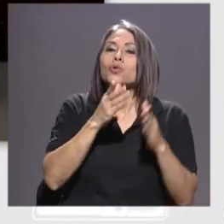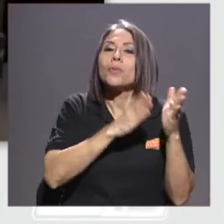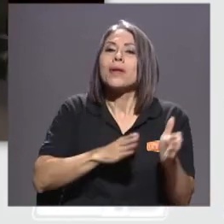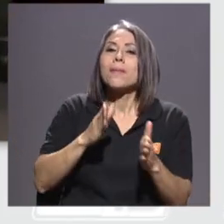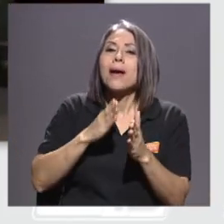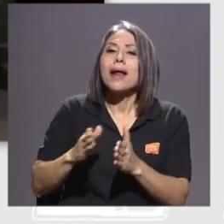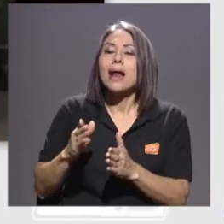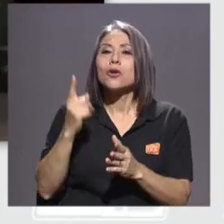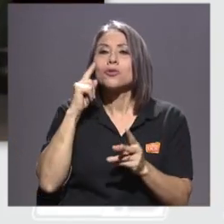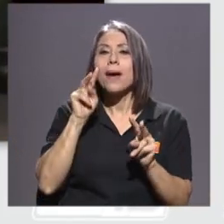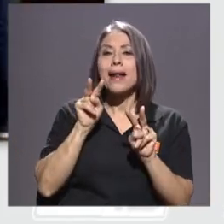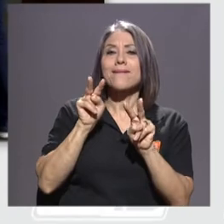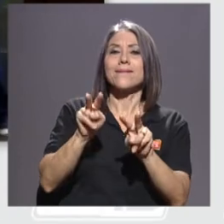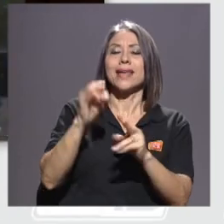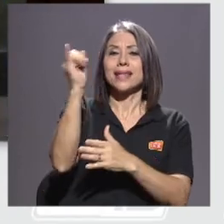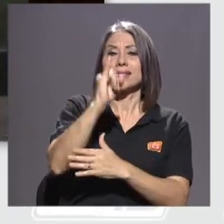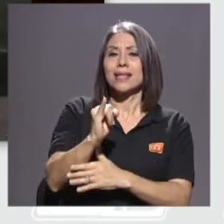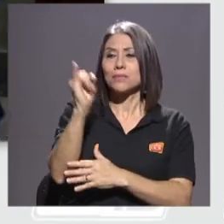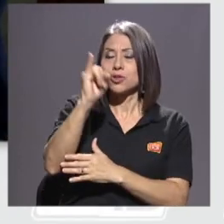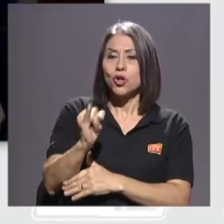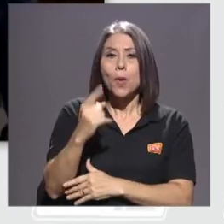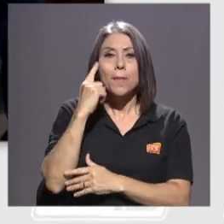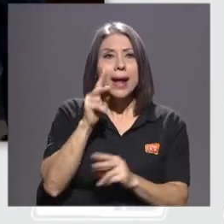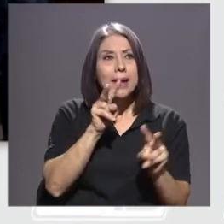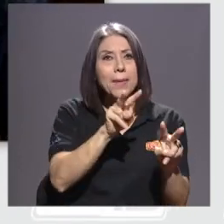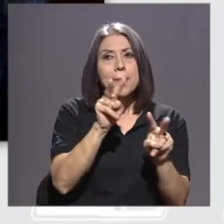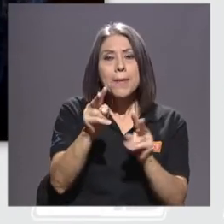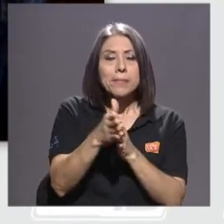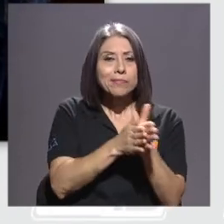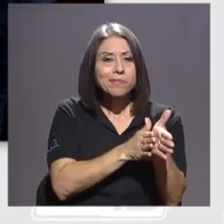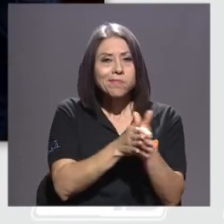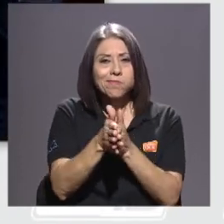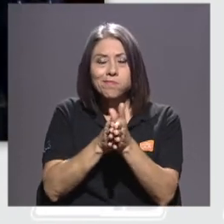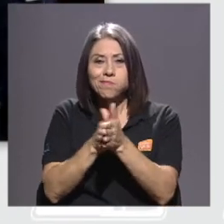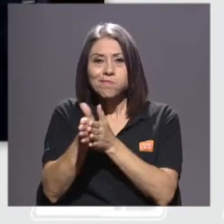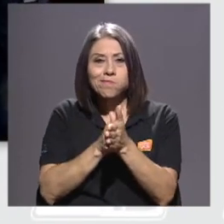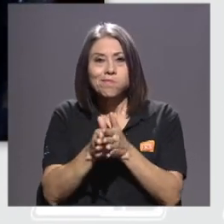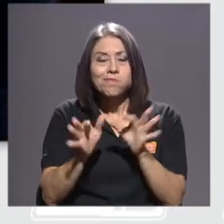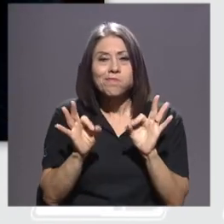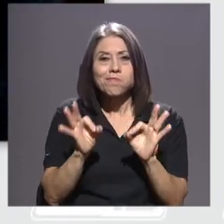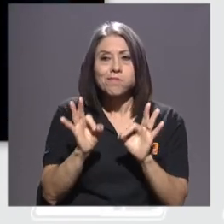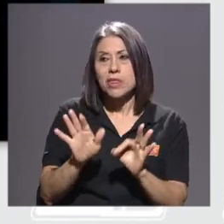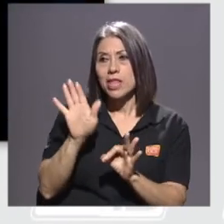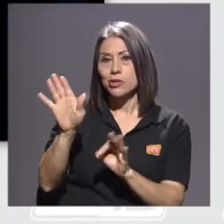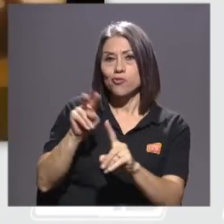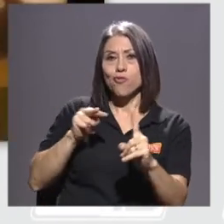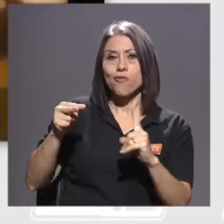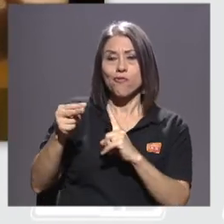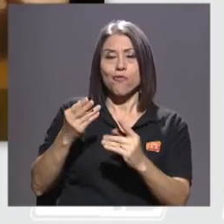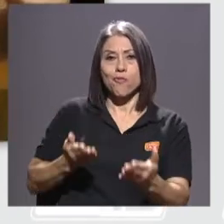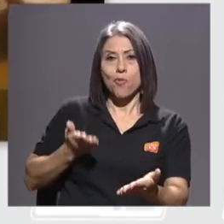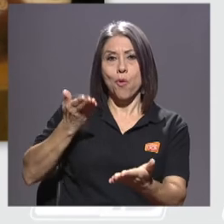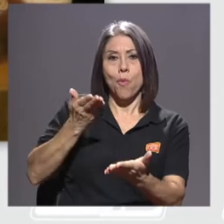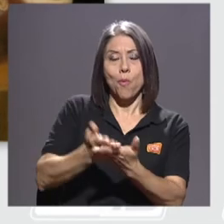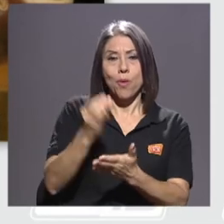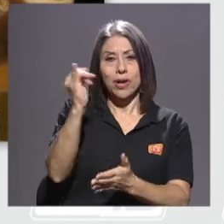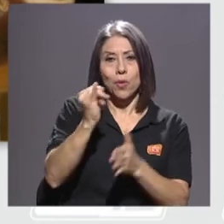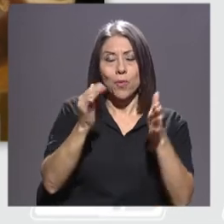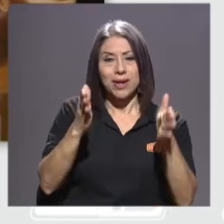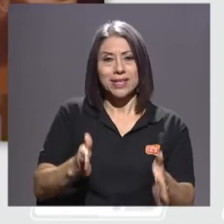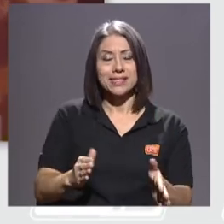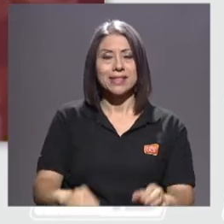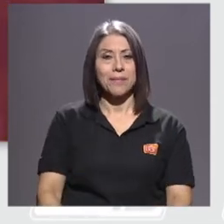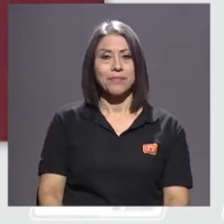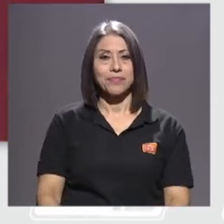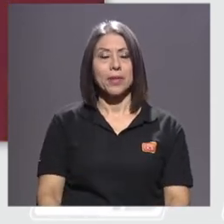exposición para tener un aprovechamiento mejor de lo que él propone como artista? No, pues mira, eso que